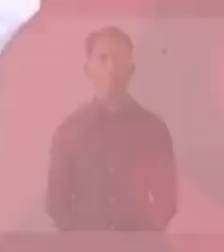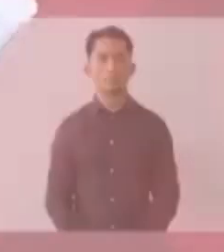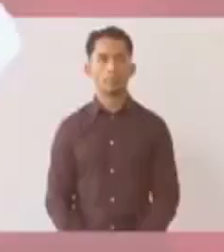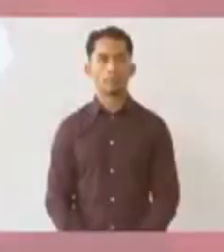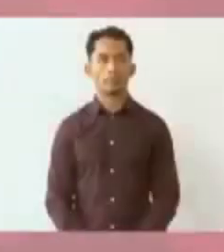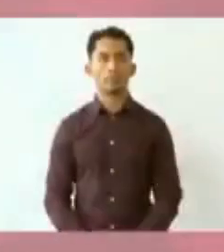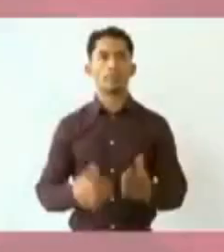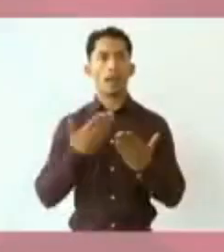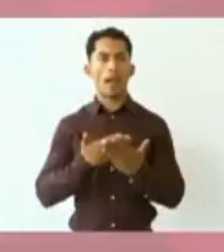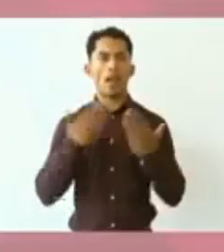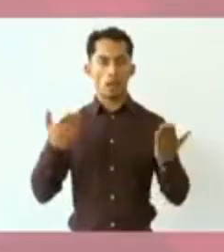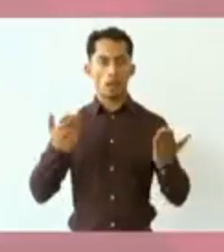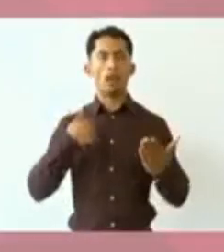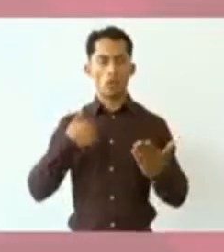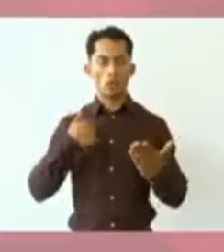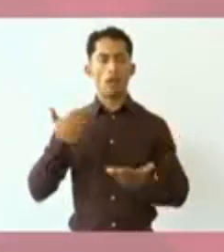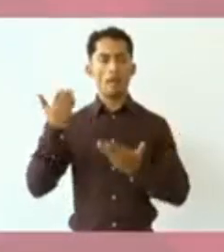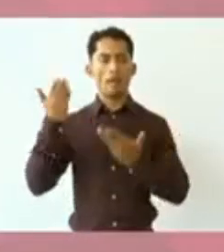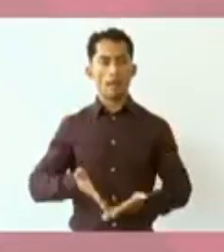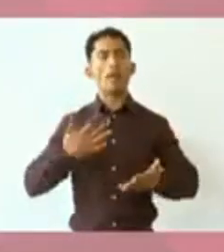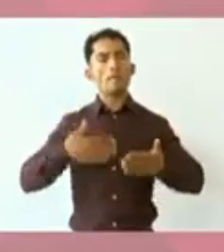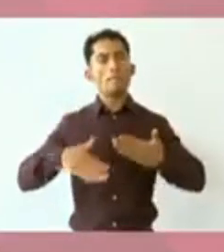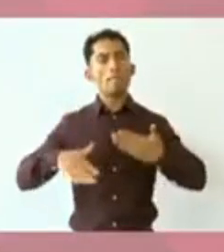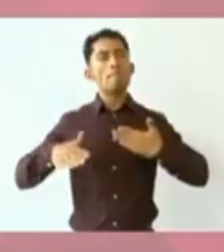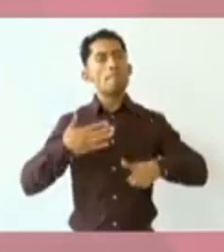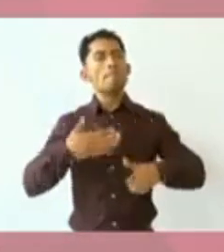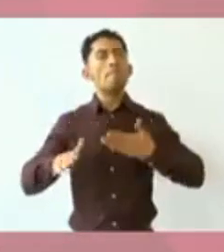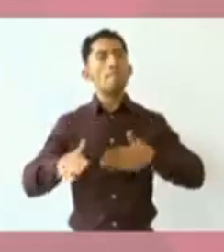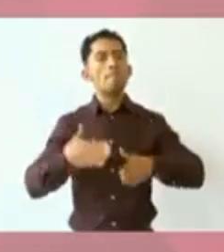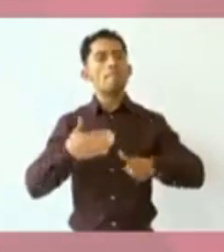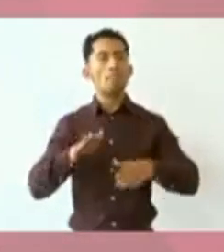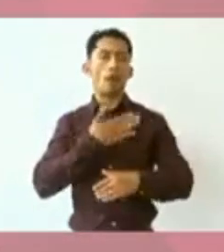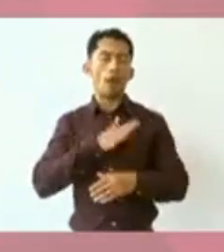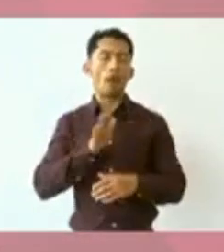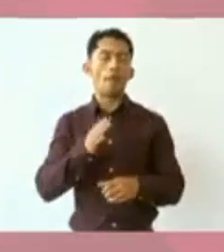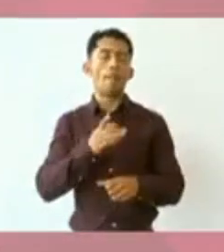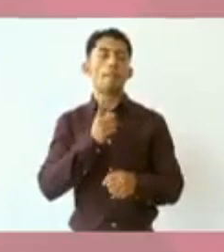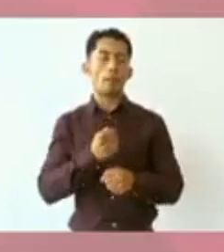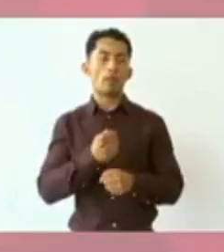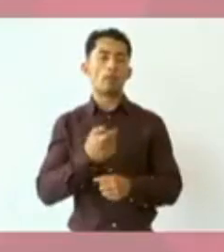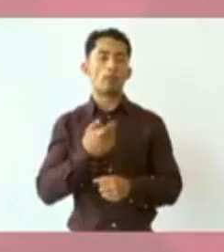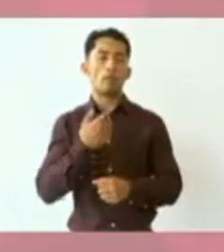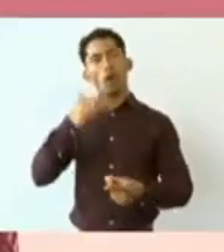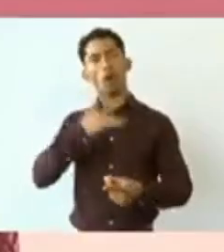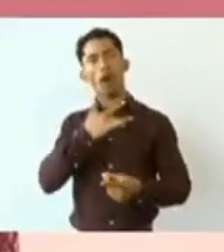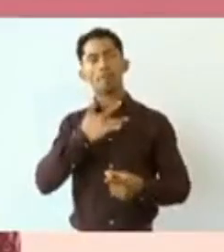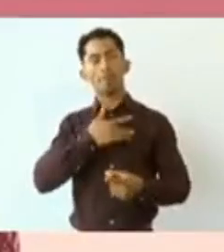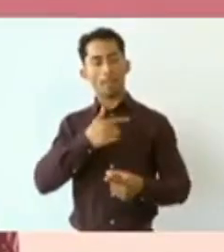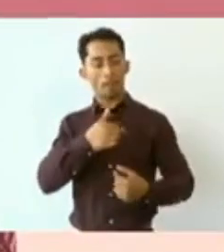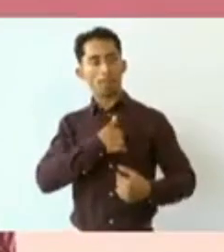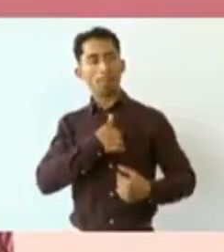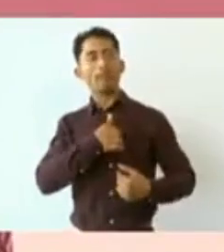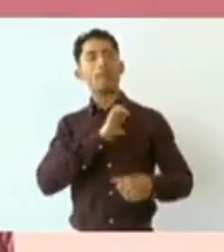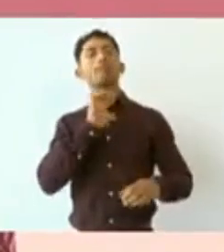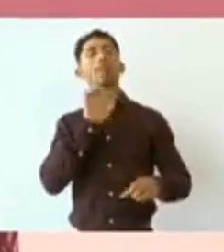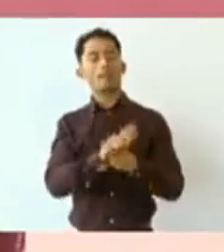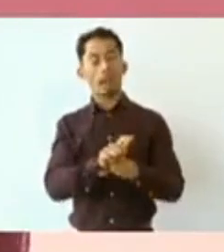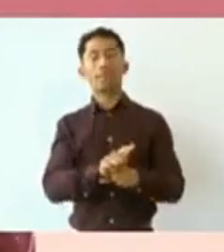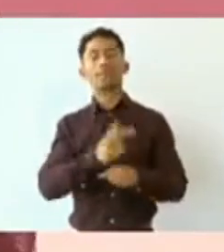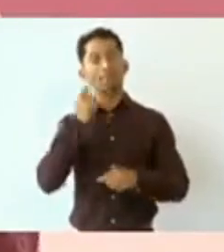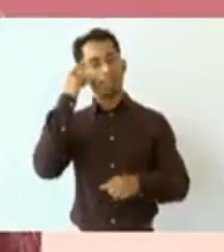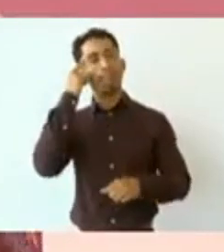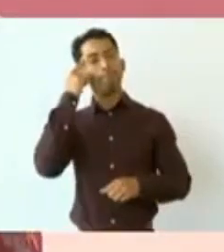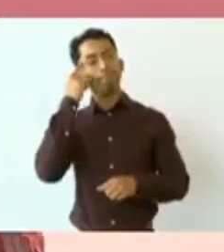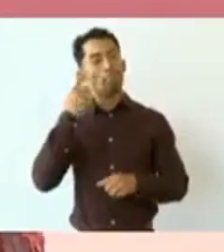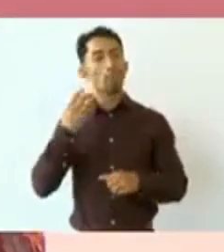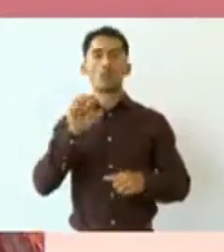En gira de trabajo en la región de la Costa Chica, el presidente Andrés Manuel López Obrador y la gobernadora Evelyn Salgado Pineda